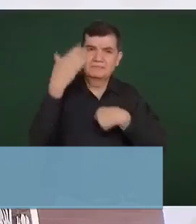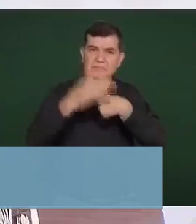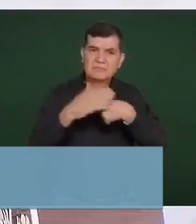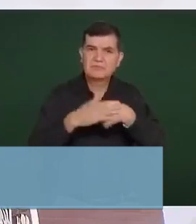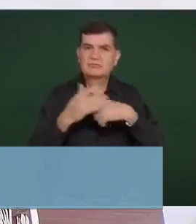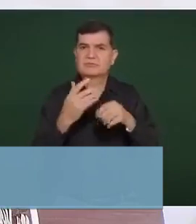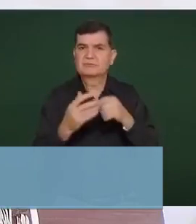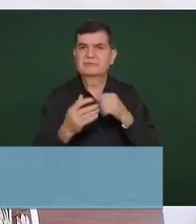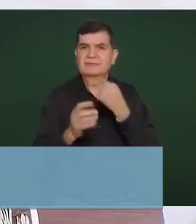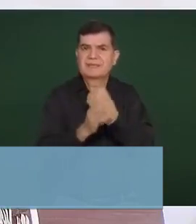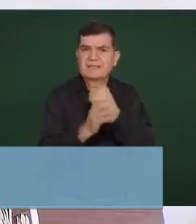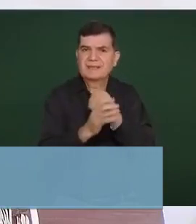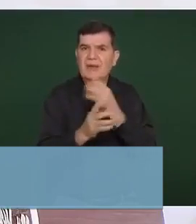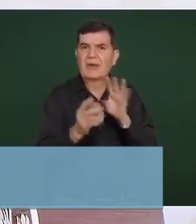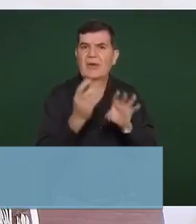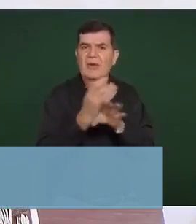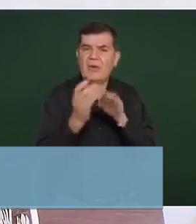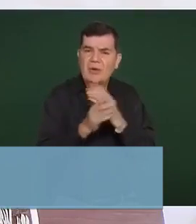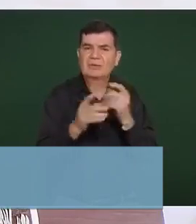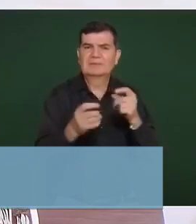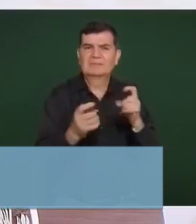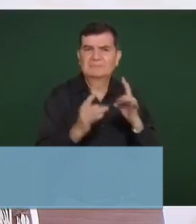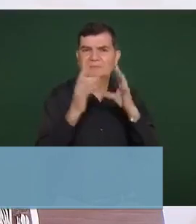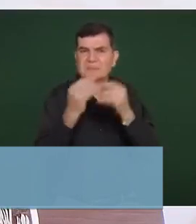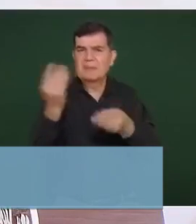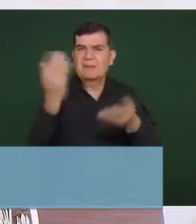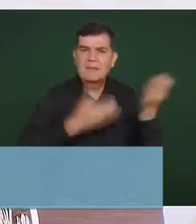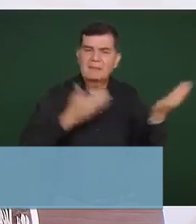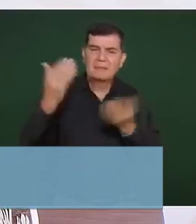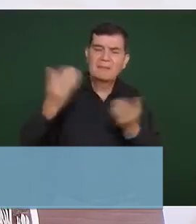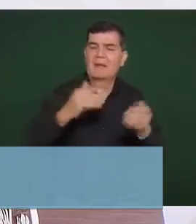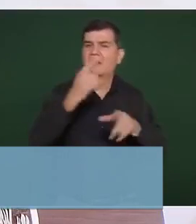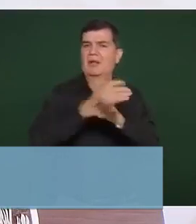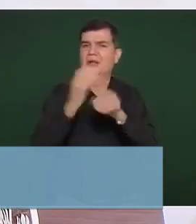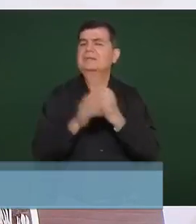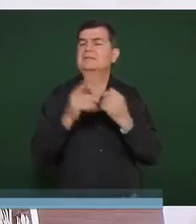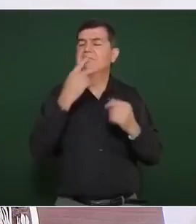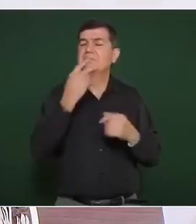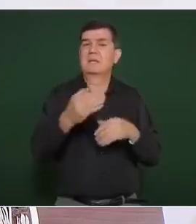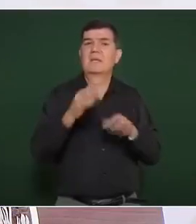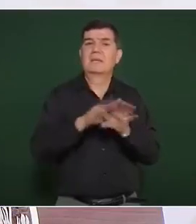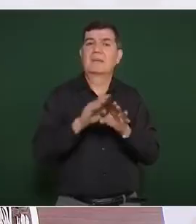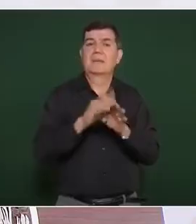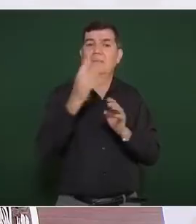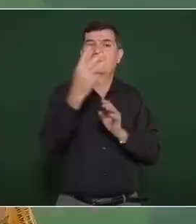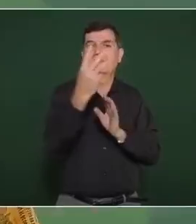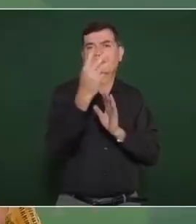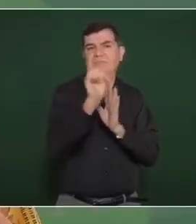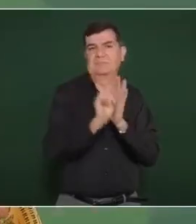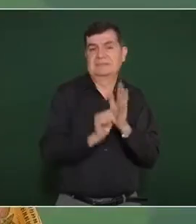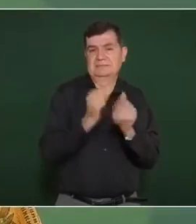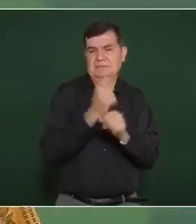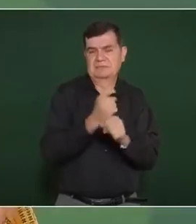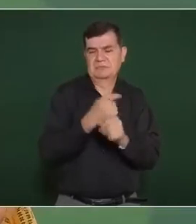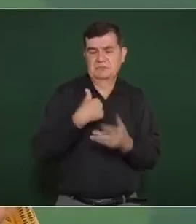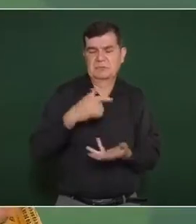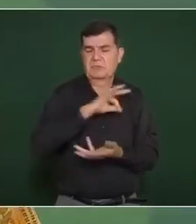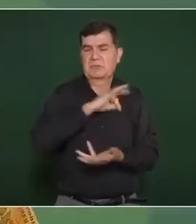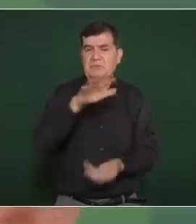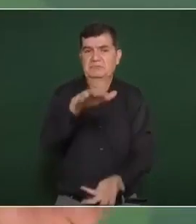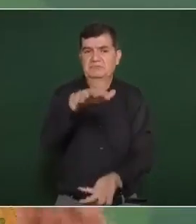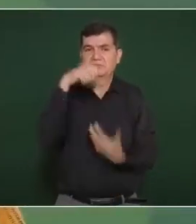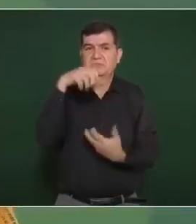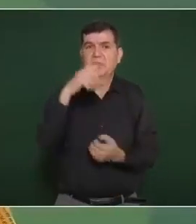reafirma la confianza en Acapulco y proyecta para el primer trimestre del año una derrama económica